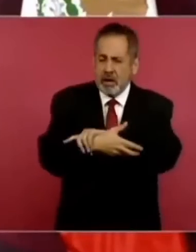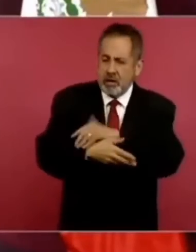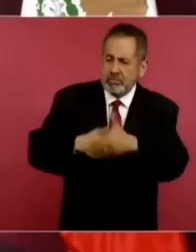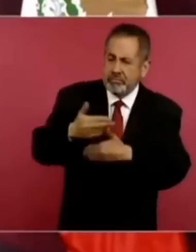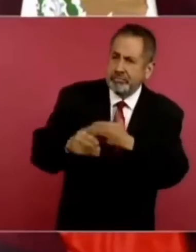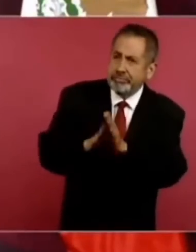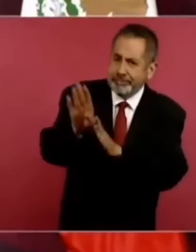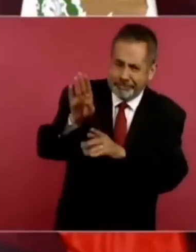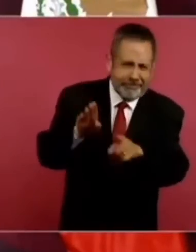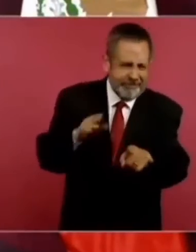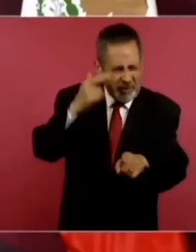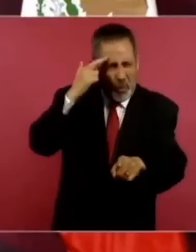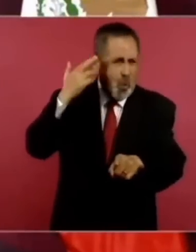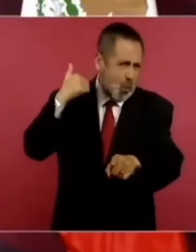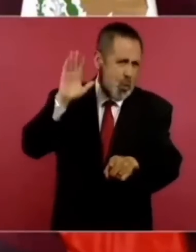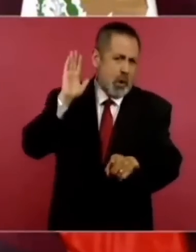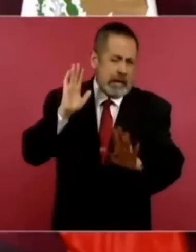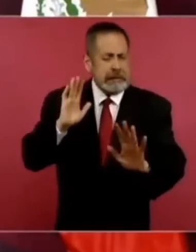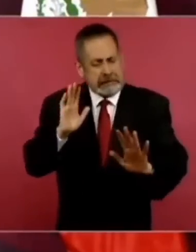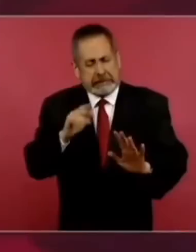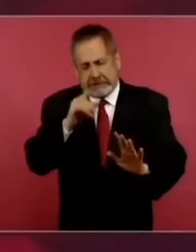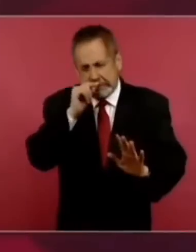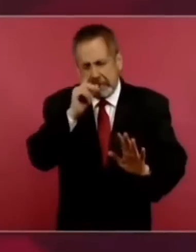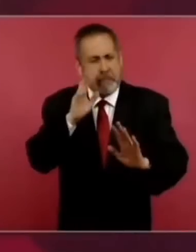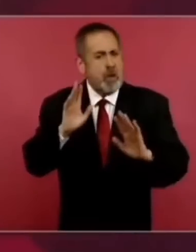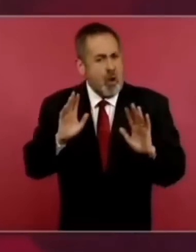sin